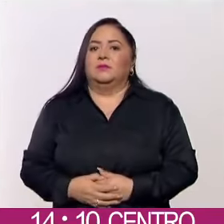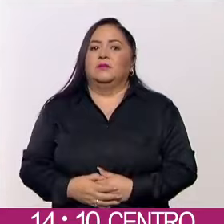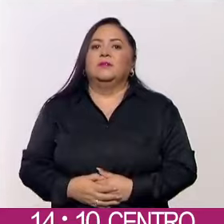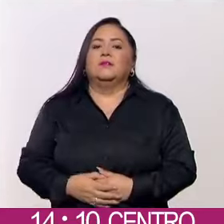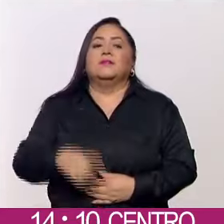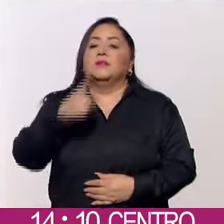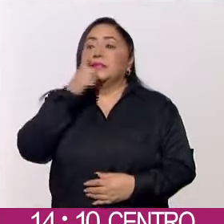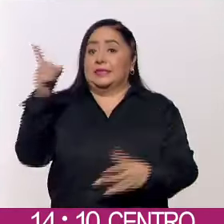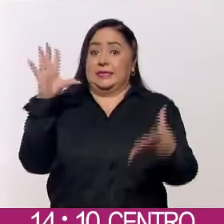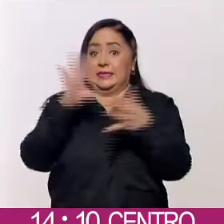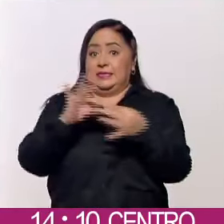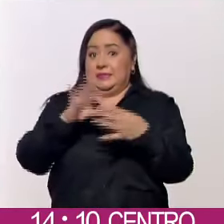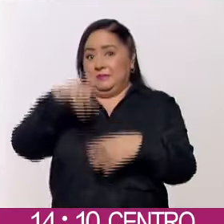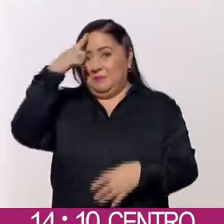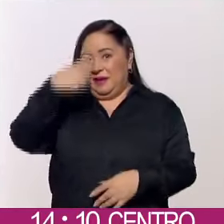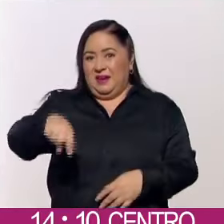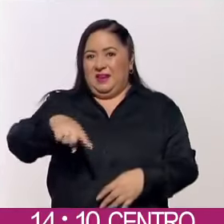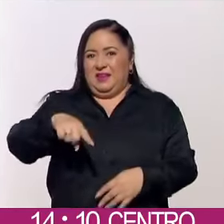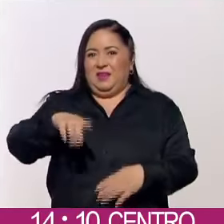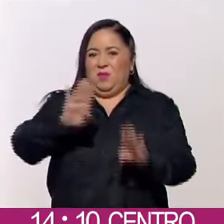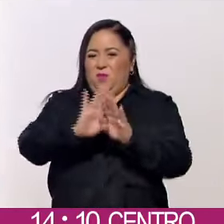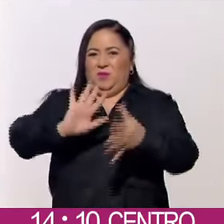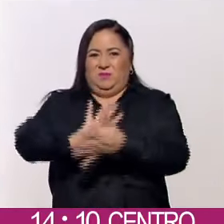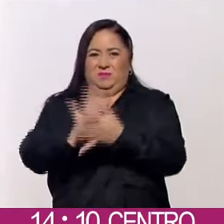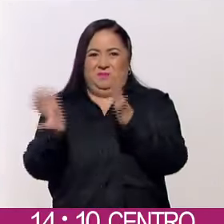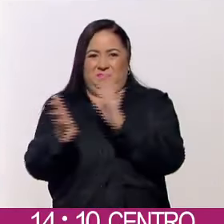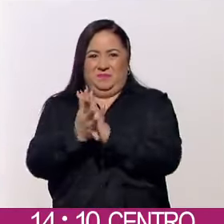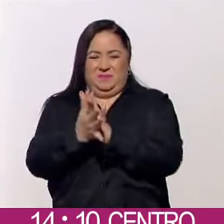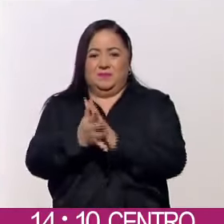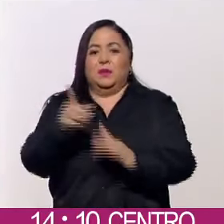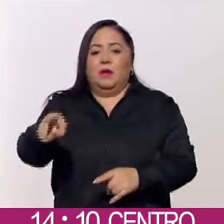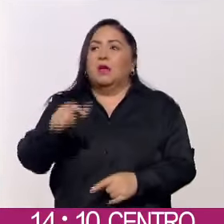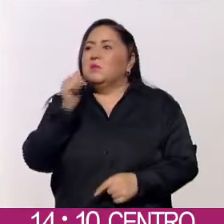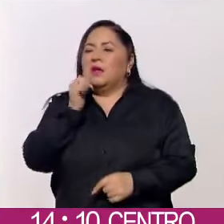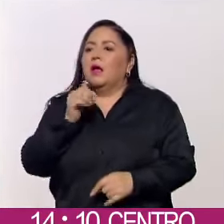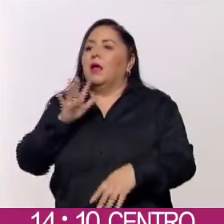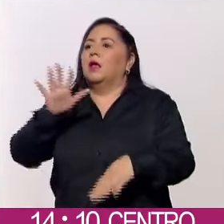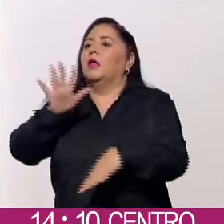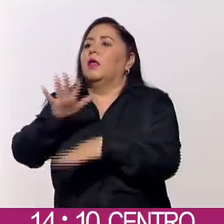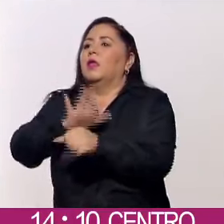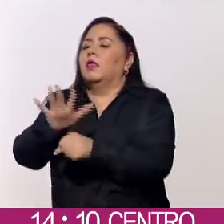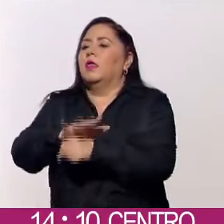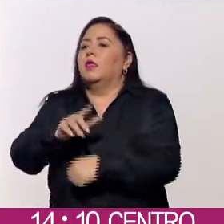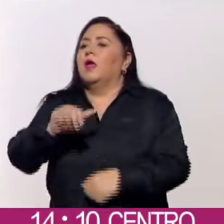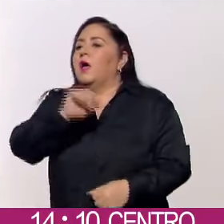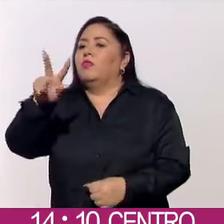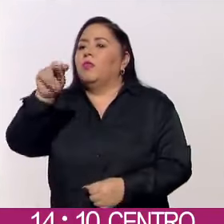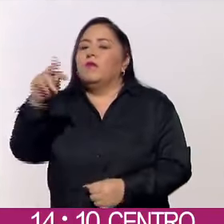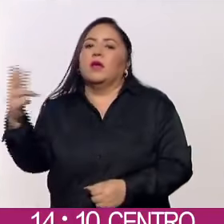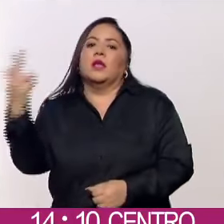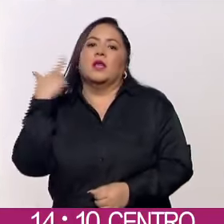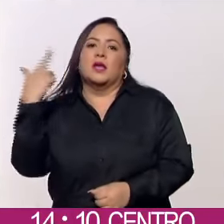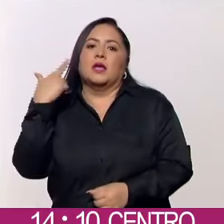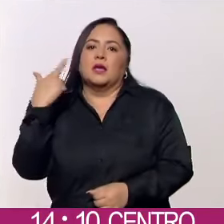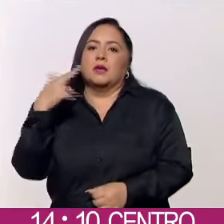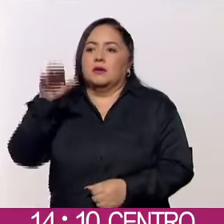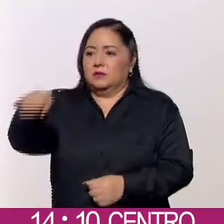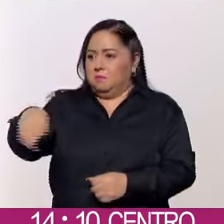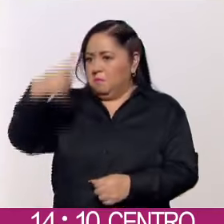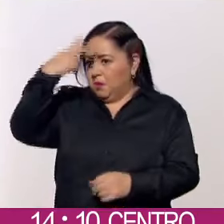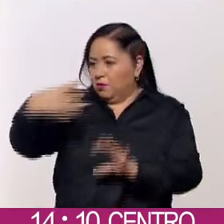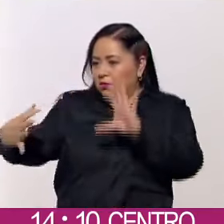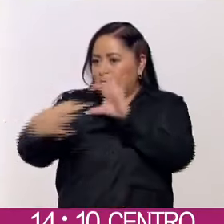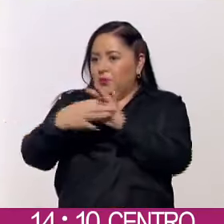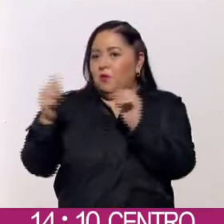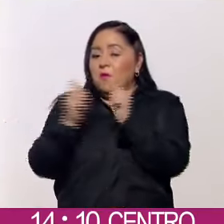Explica que para limpiar los nexos de complicidad, recurría a los medios de comunicación y a organizaciones como México Unido